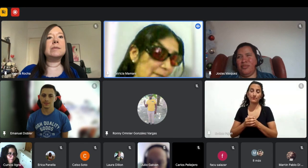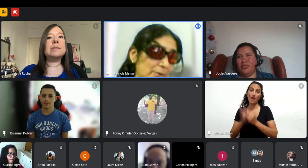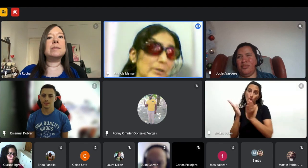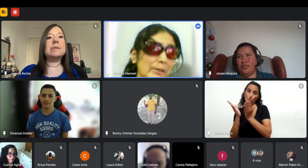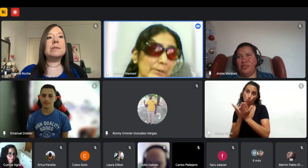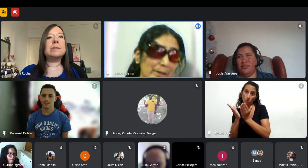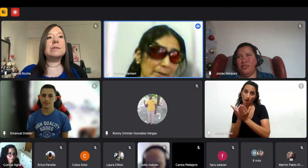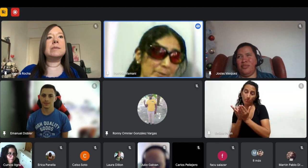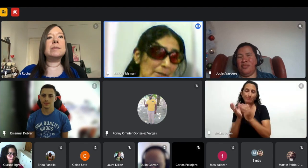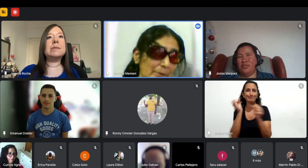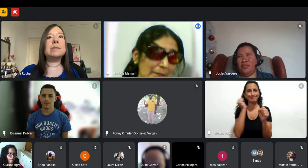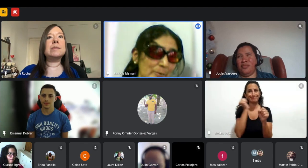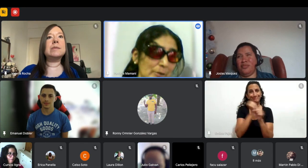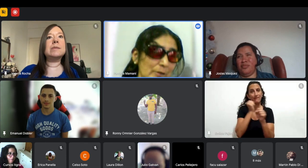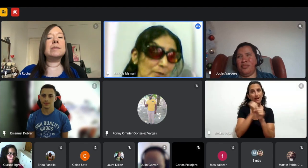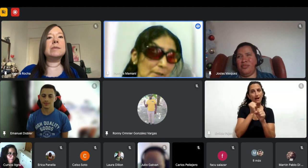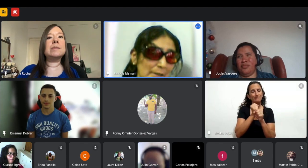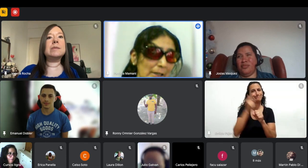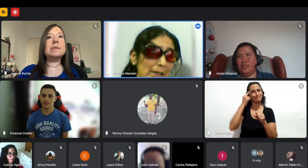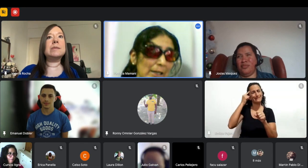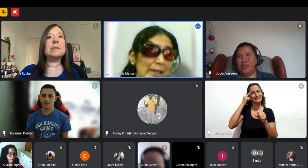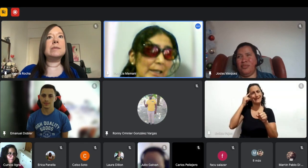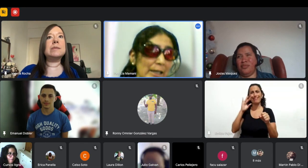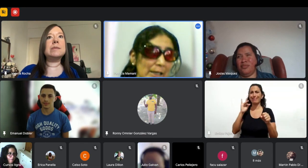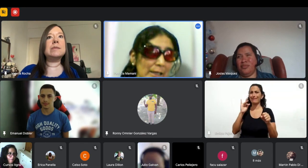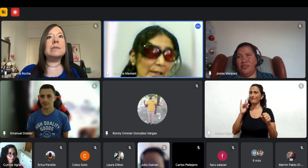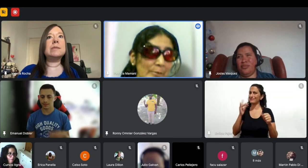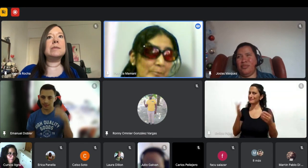trabajando la verdad que me la veía muy difícil